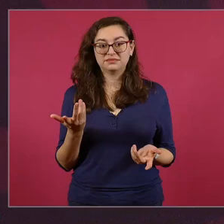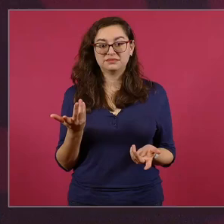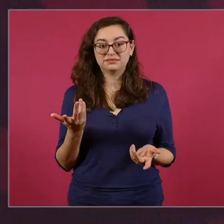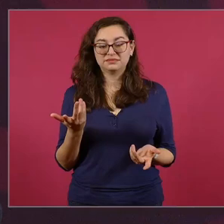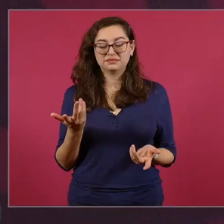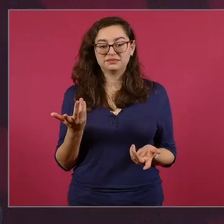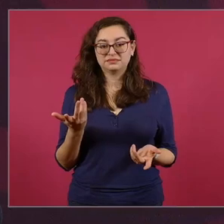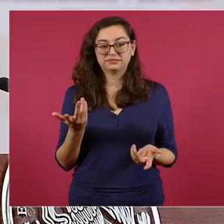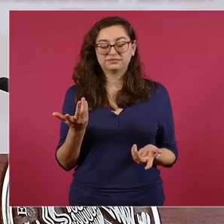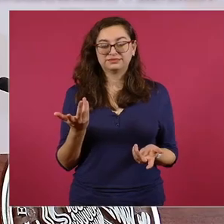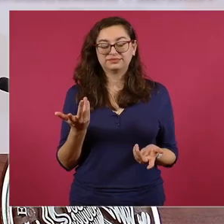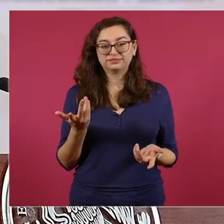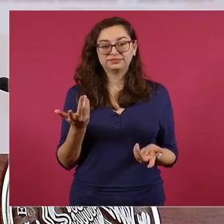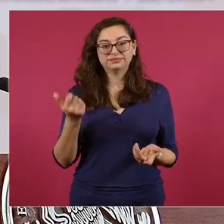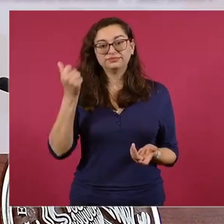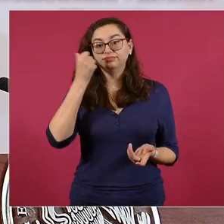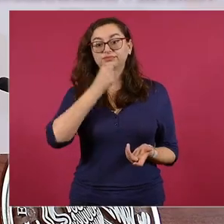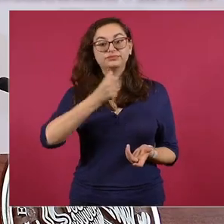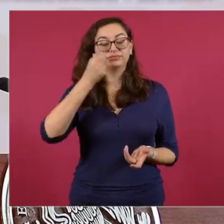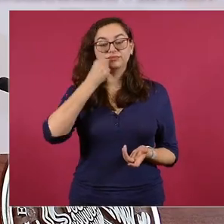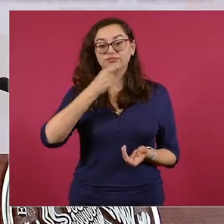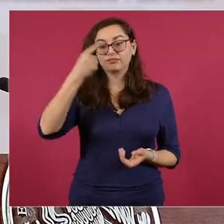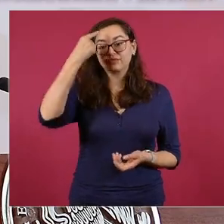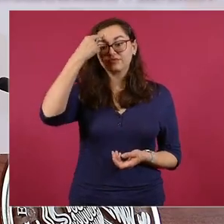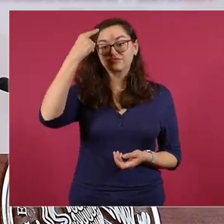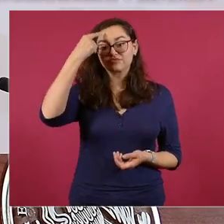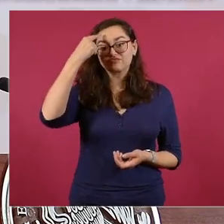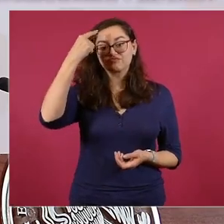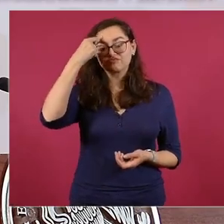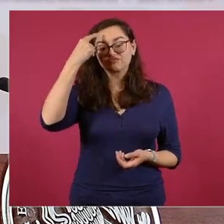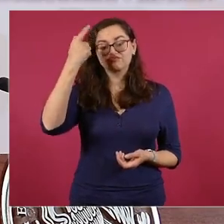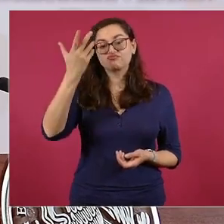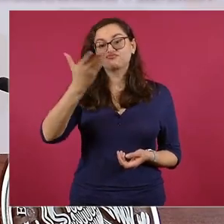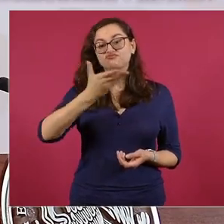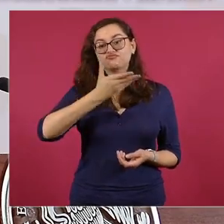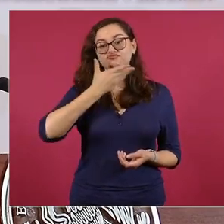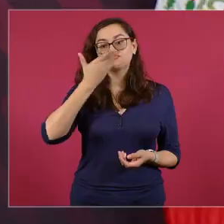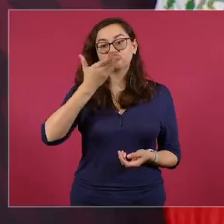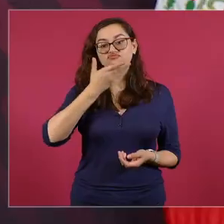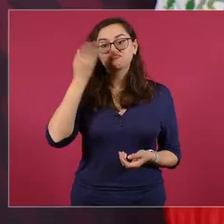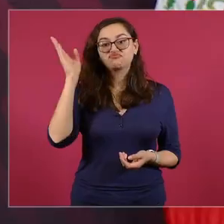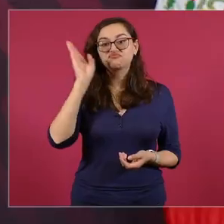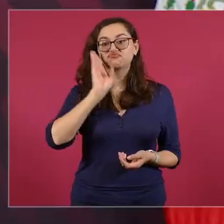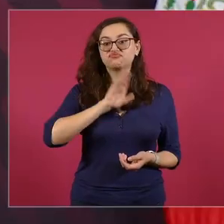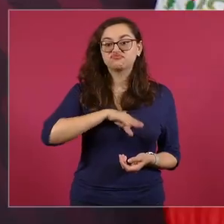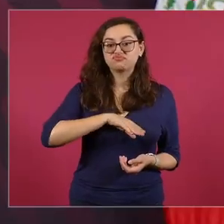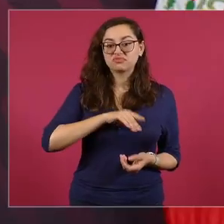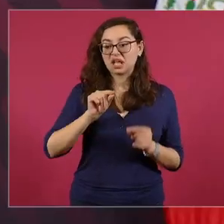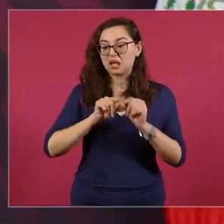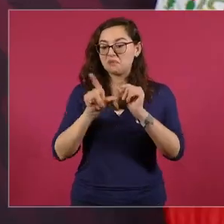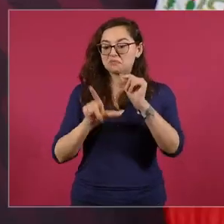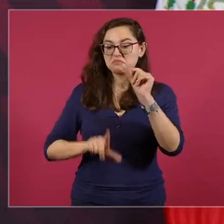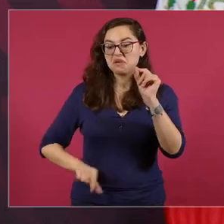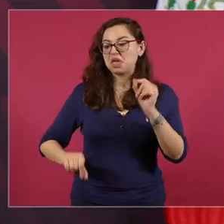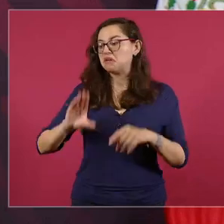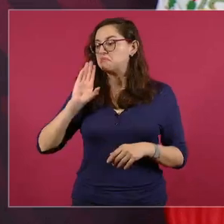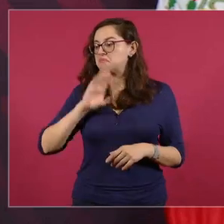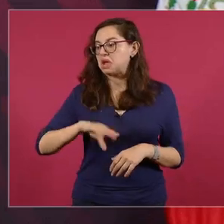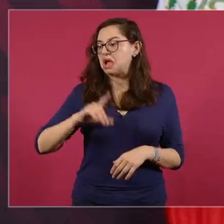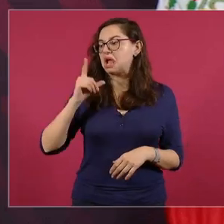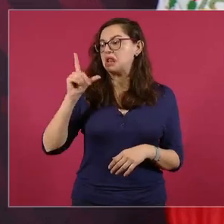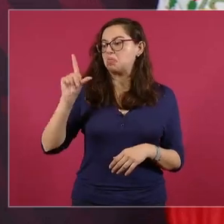la mala costumbre aquí está lo peor aquí no allá no no no no